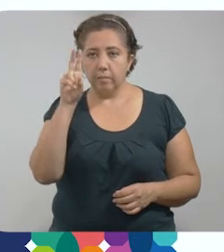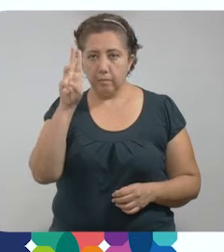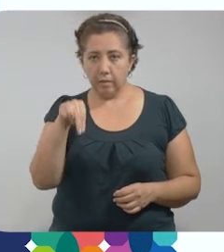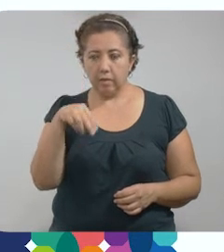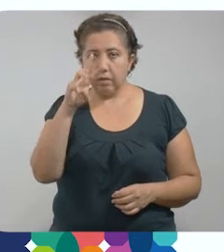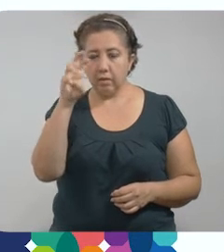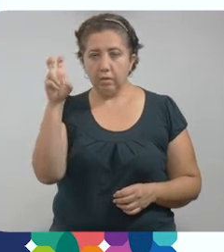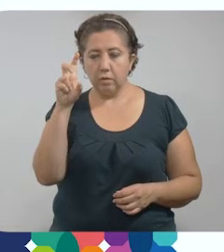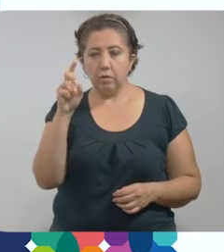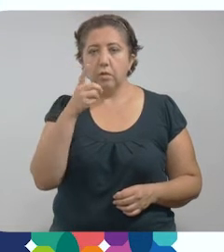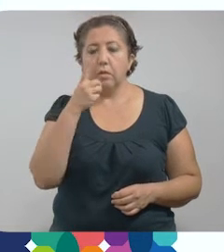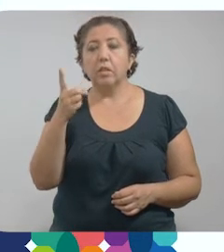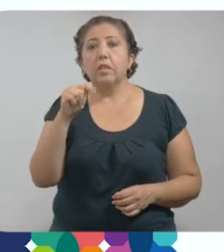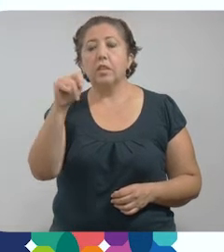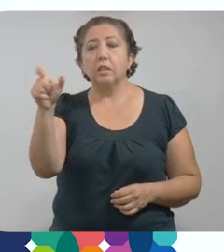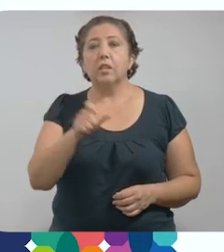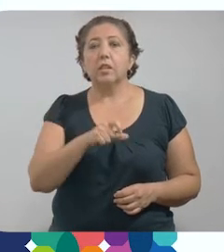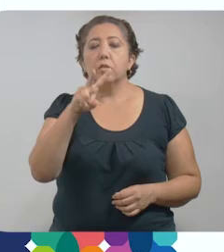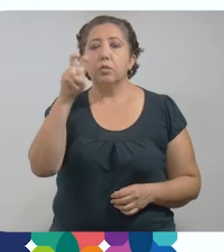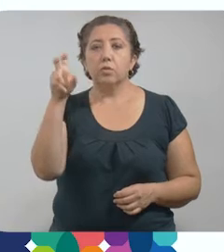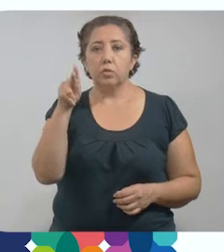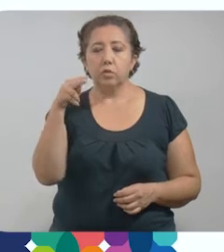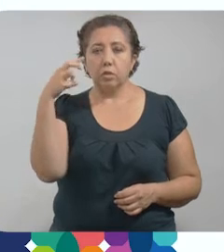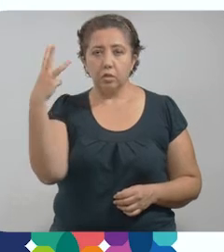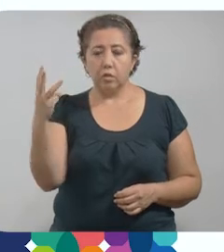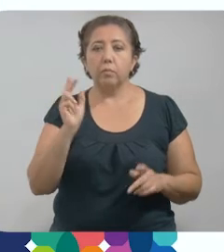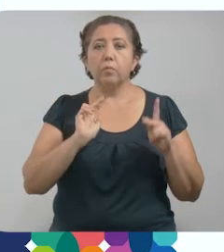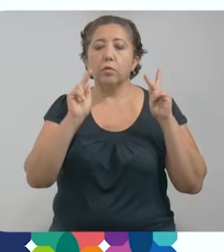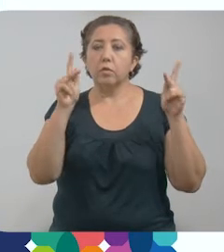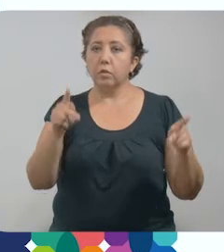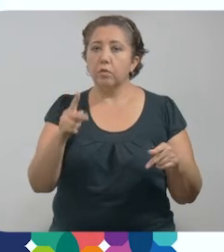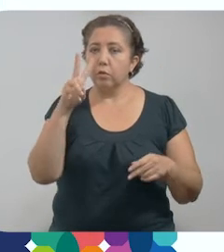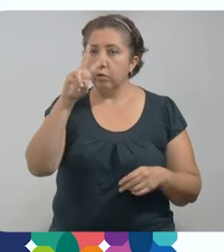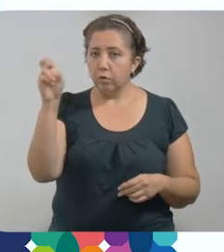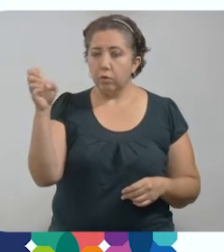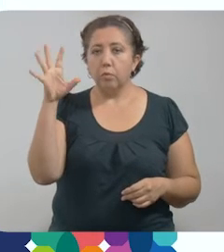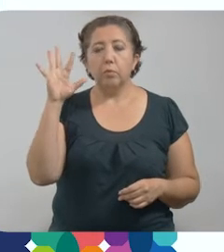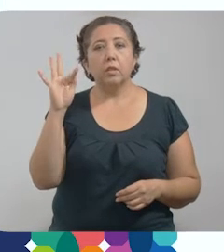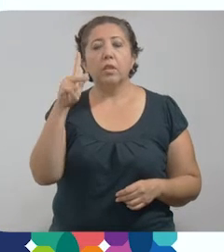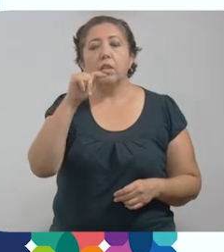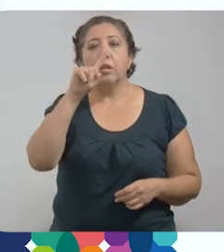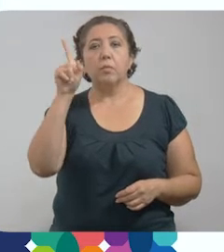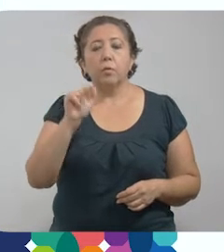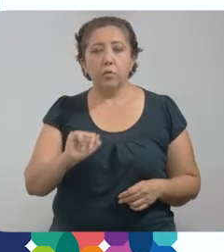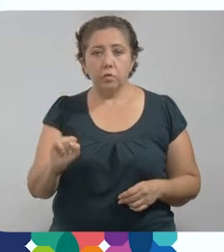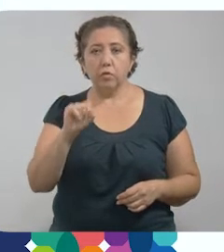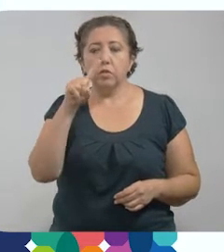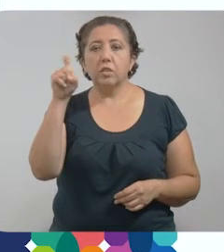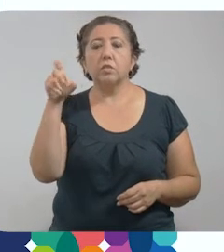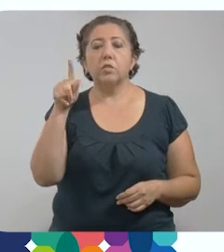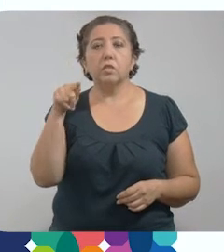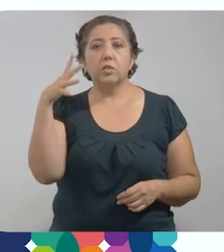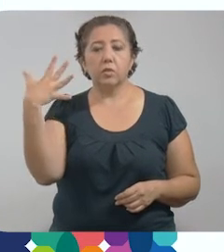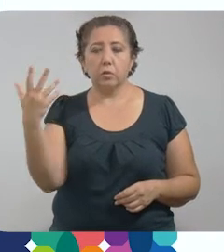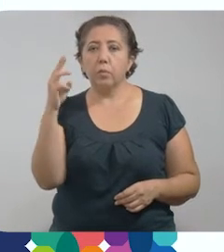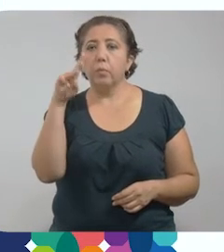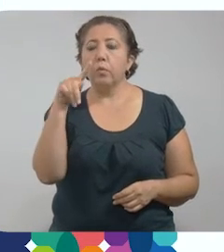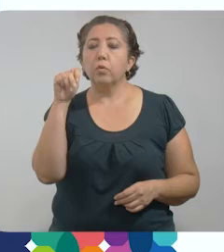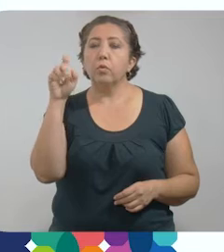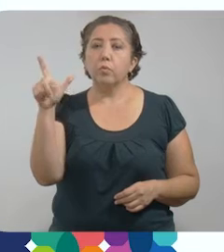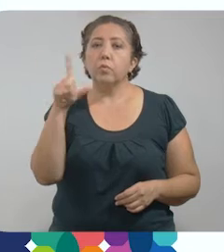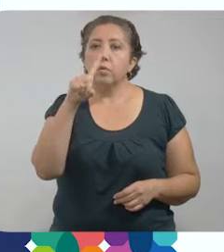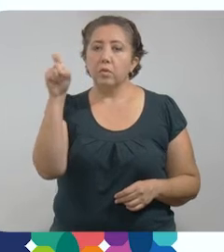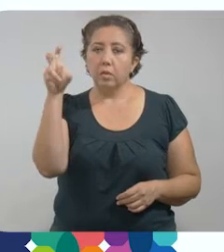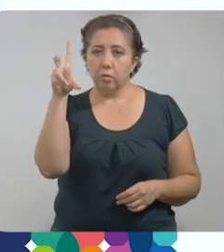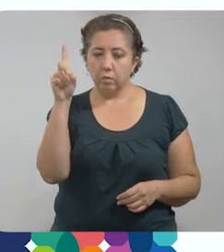330, Tecash, 283, Progreso, 240, Temozón, 175, Mutul, 130,